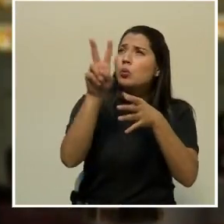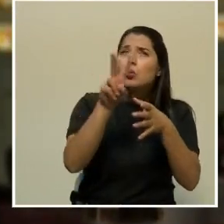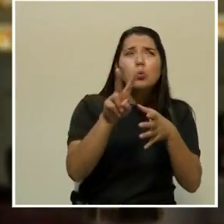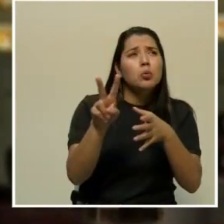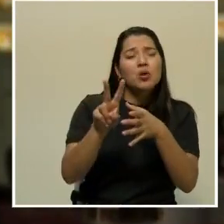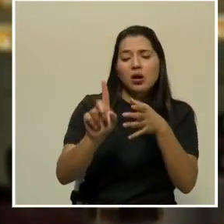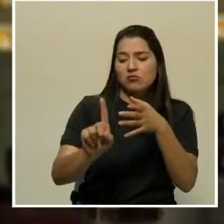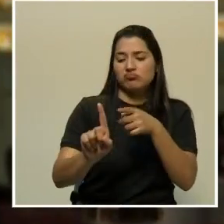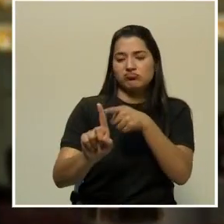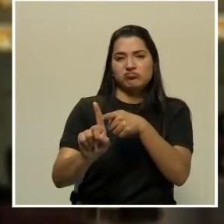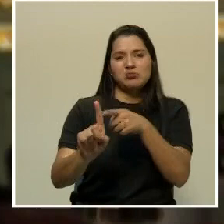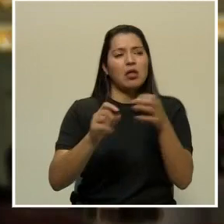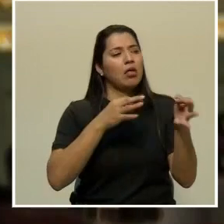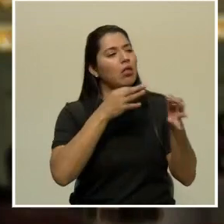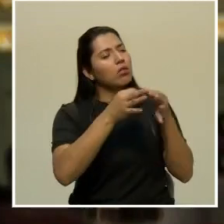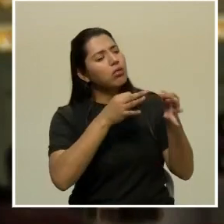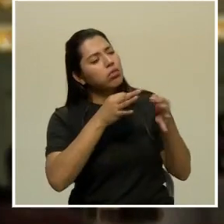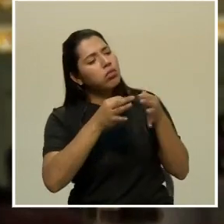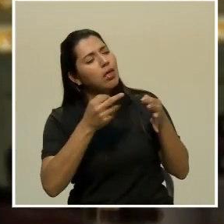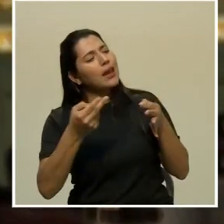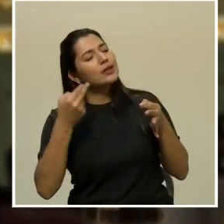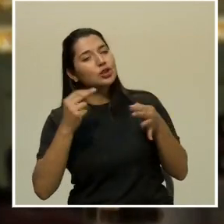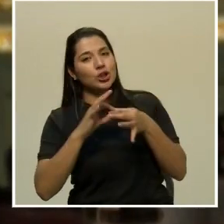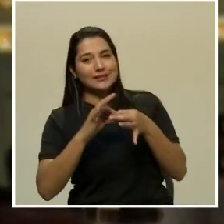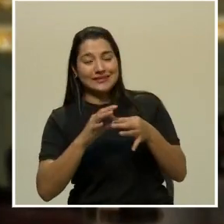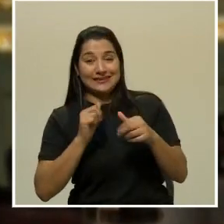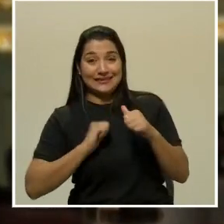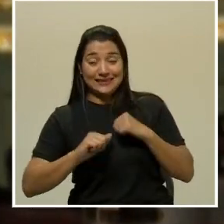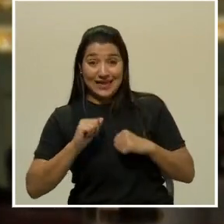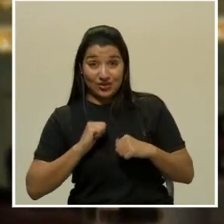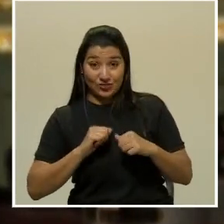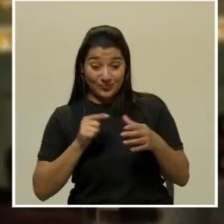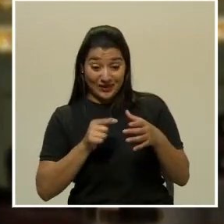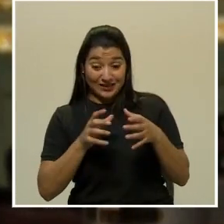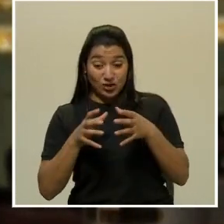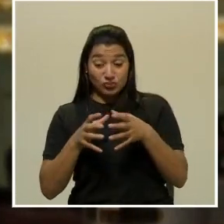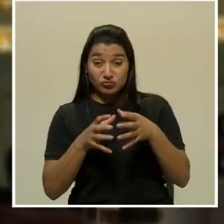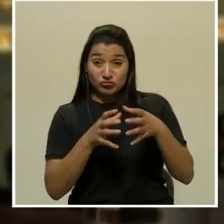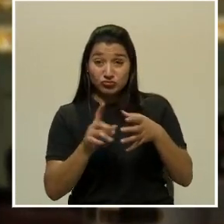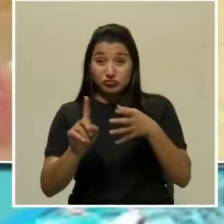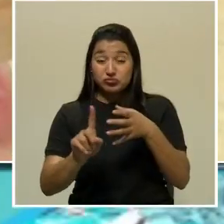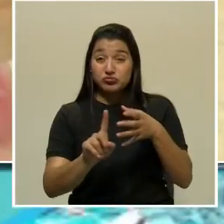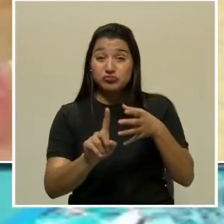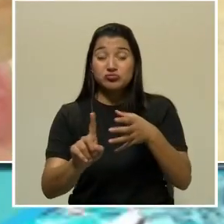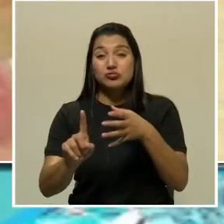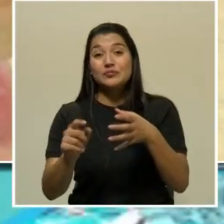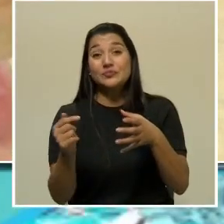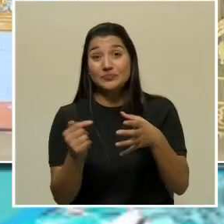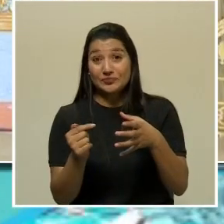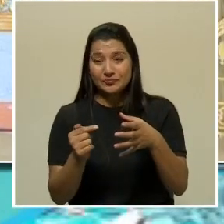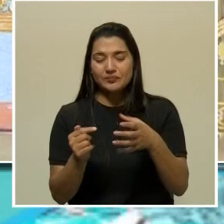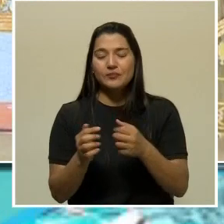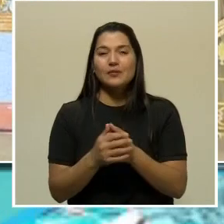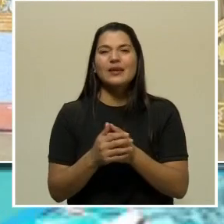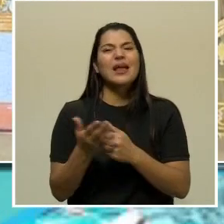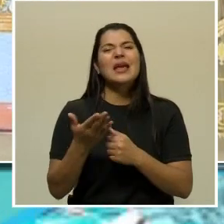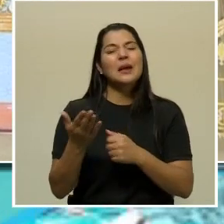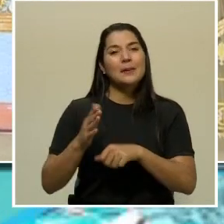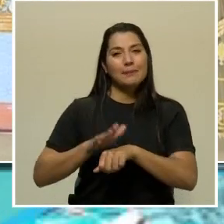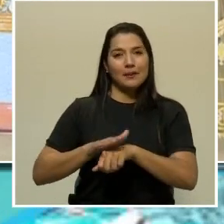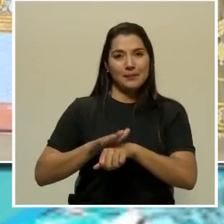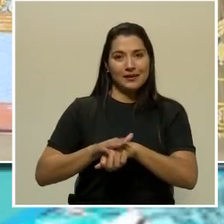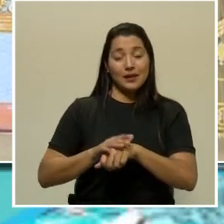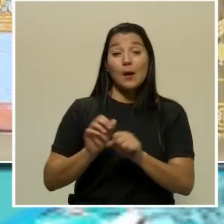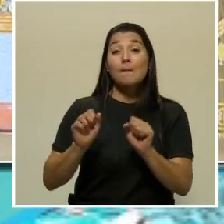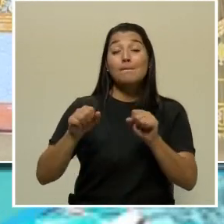Esos recorridos lo que permiten es